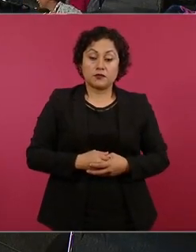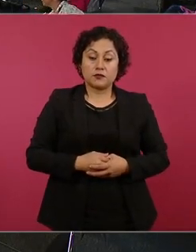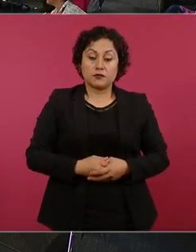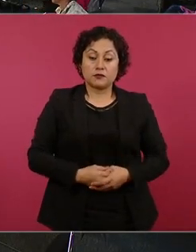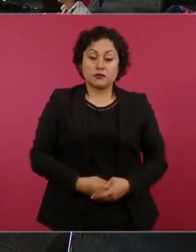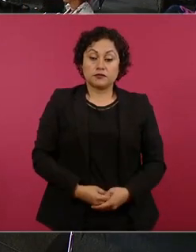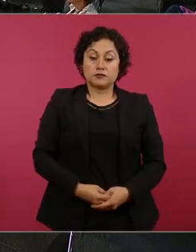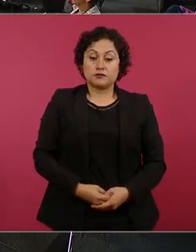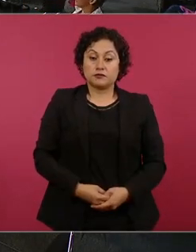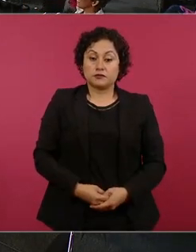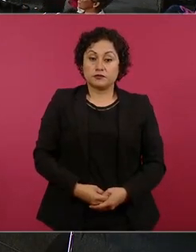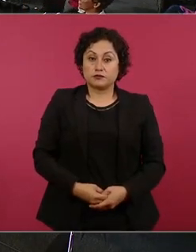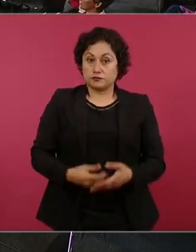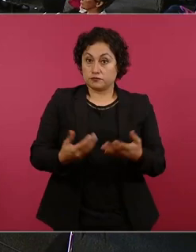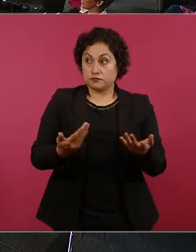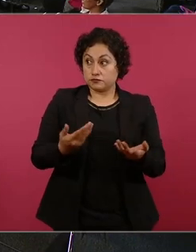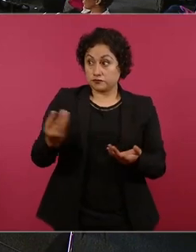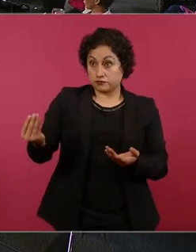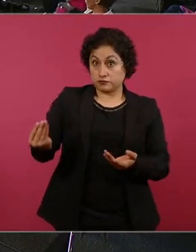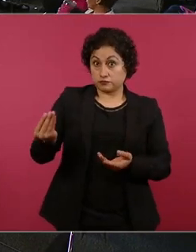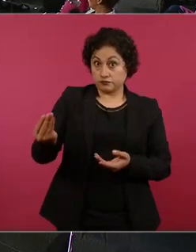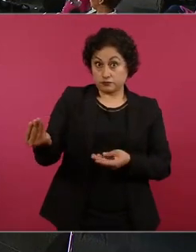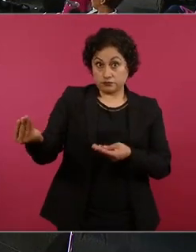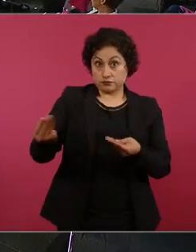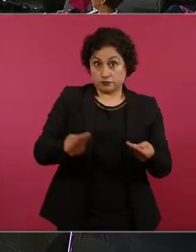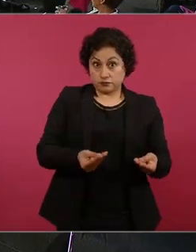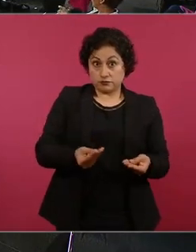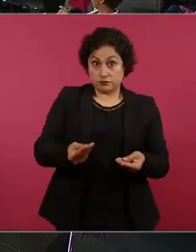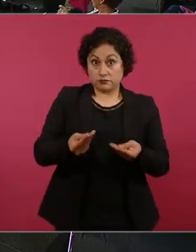pues aquí que me la entregue que me la deje aquí